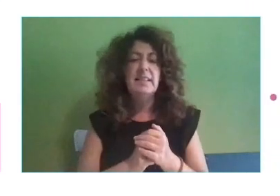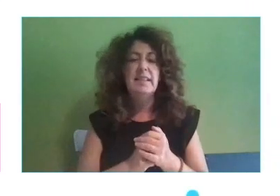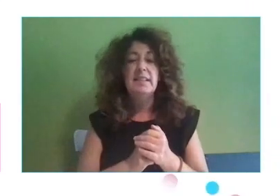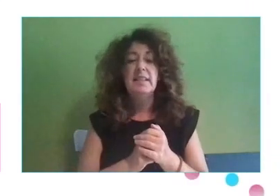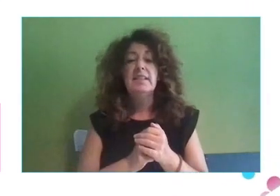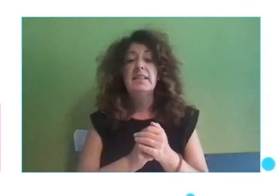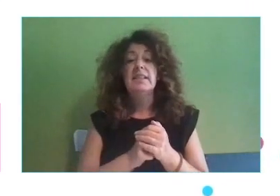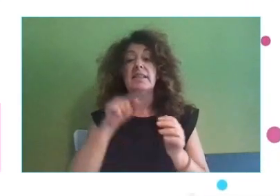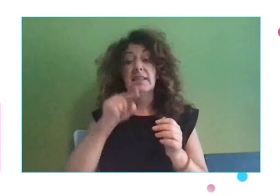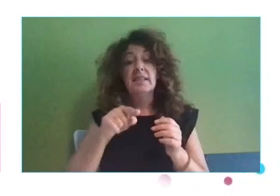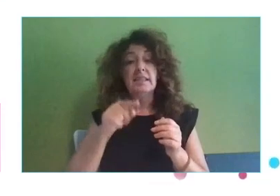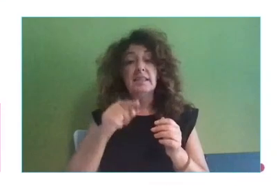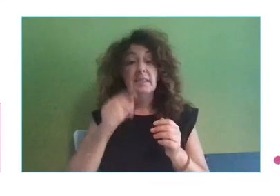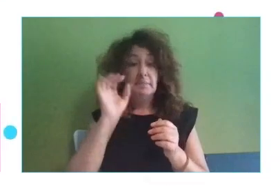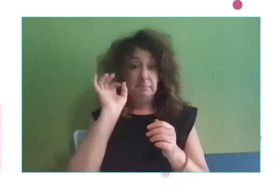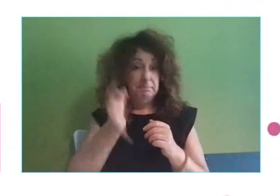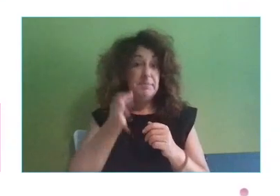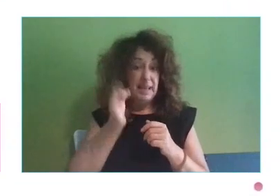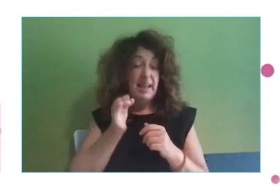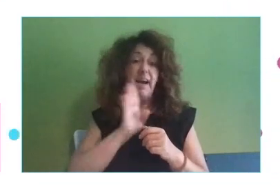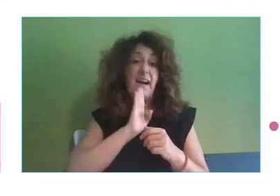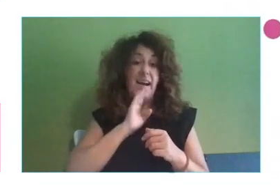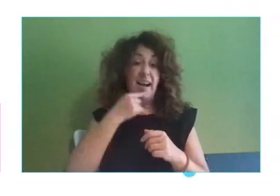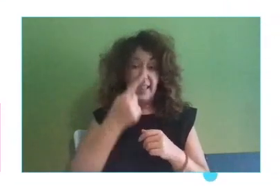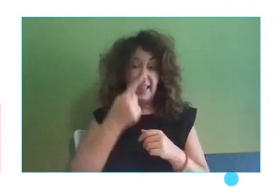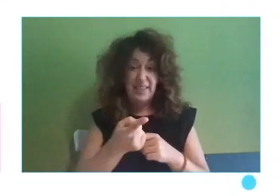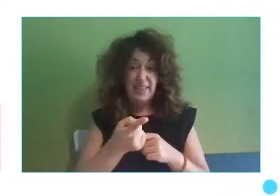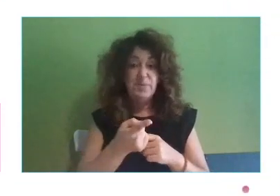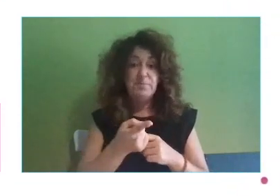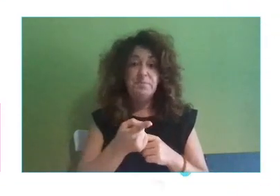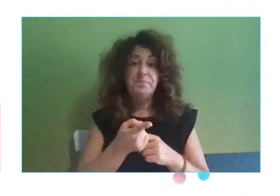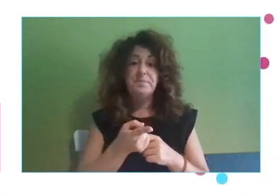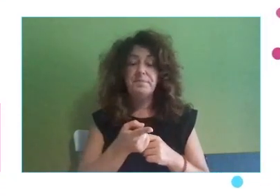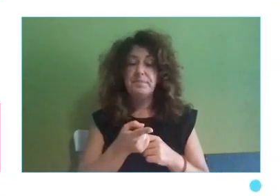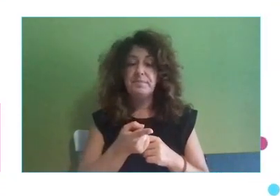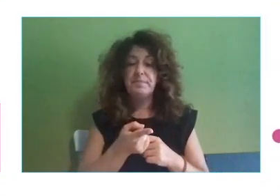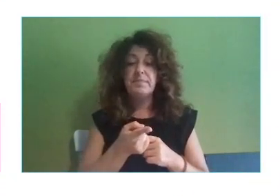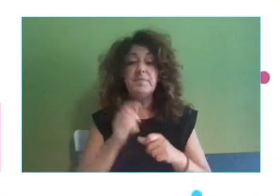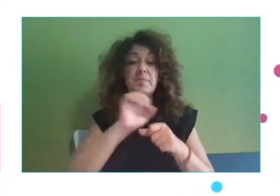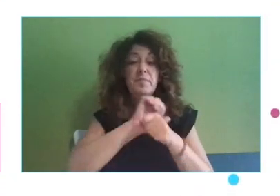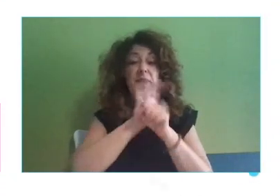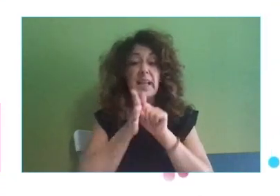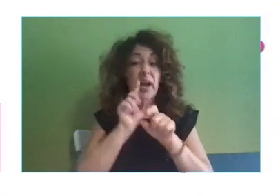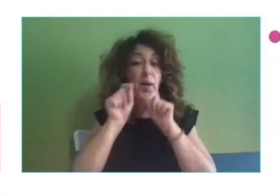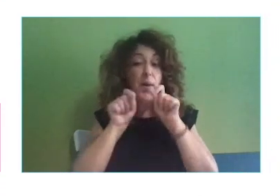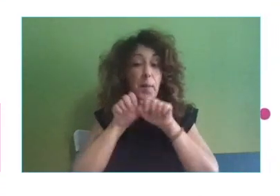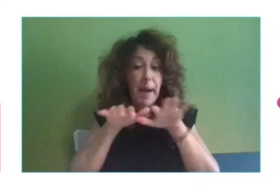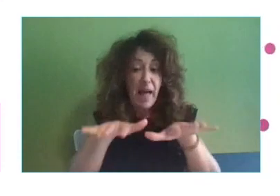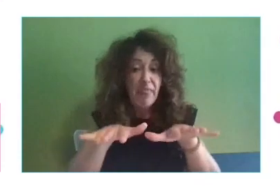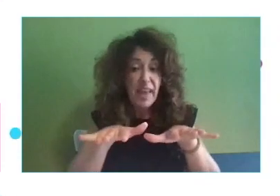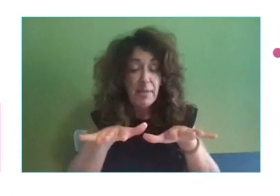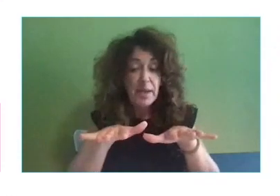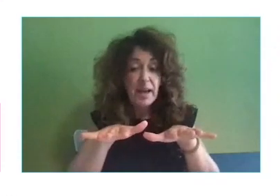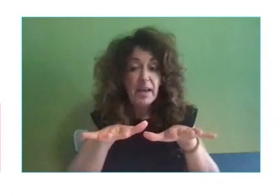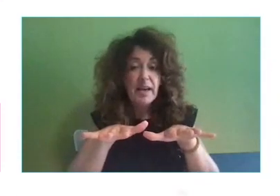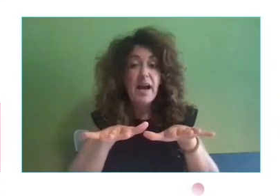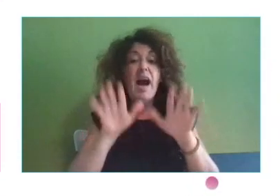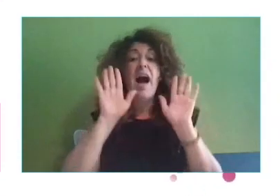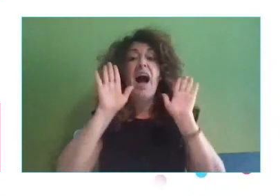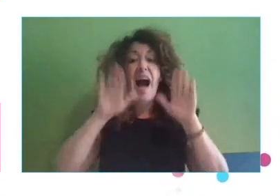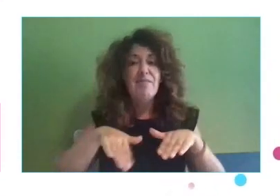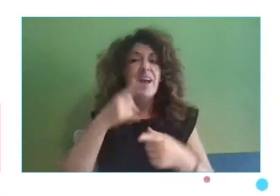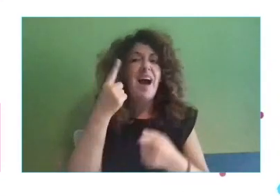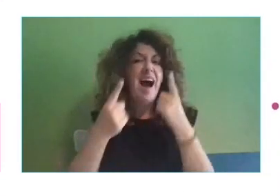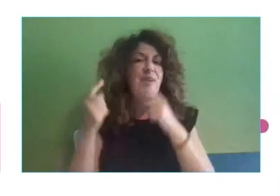de realidad que comentábamos, o sea, cómo la pandemia ha ayudado a destacar algunas de las labores